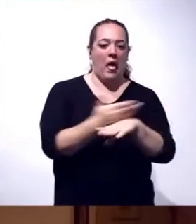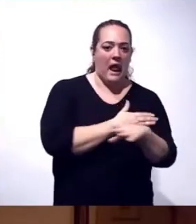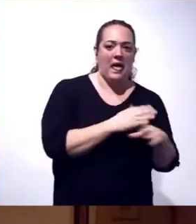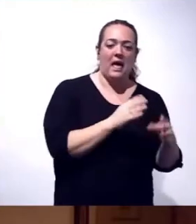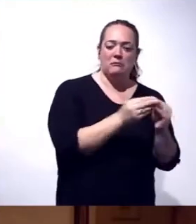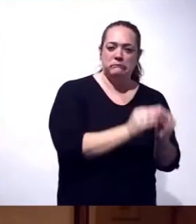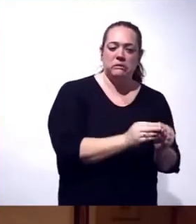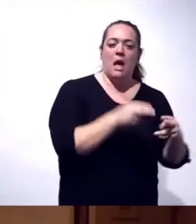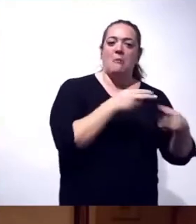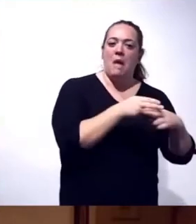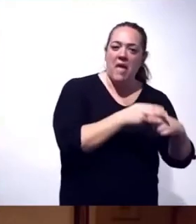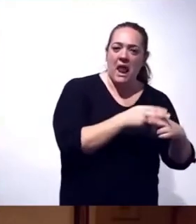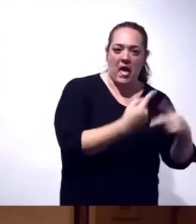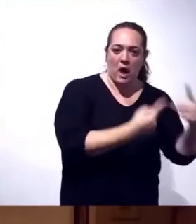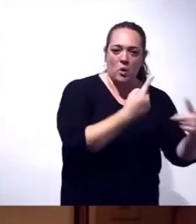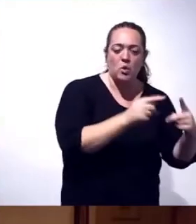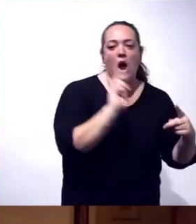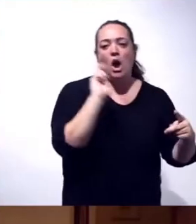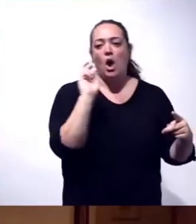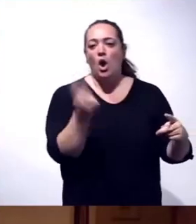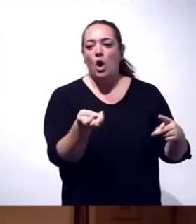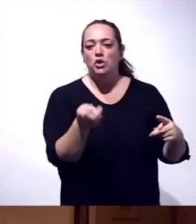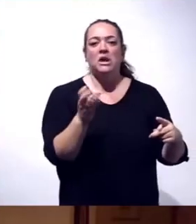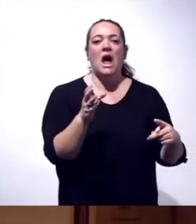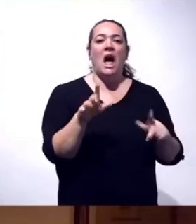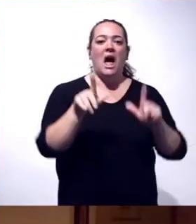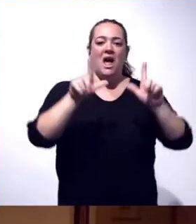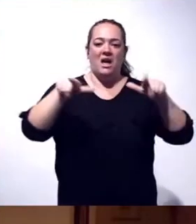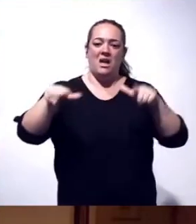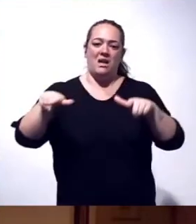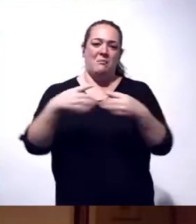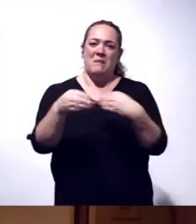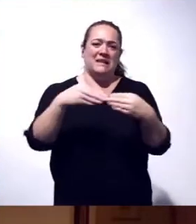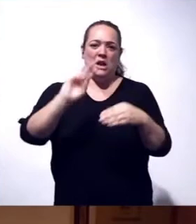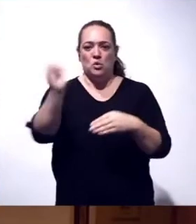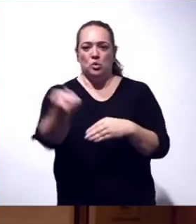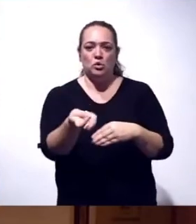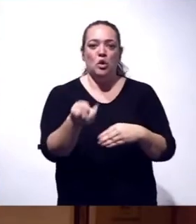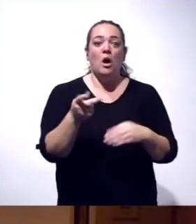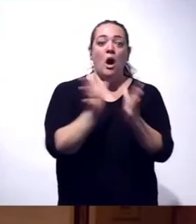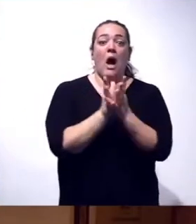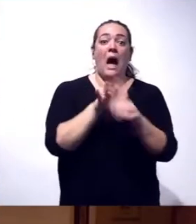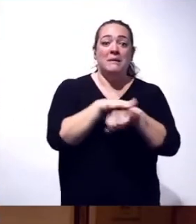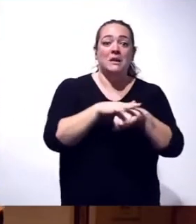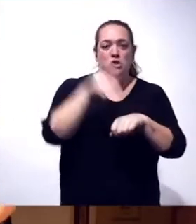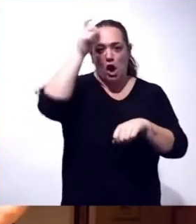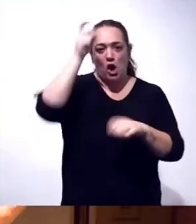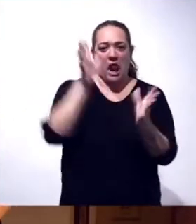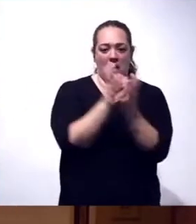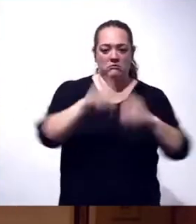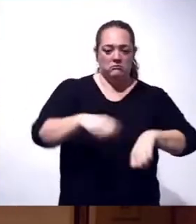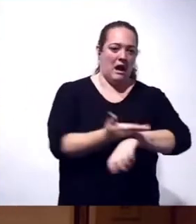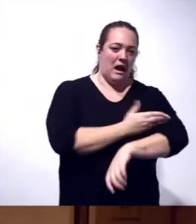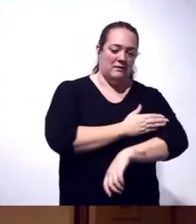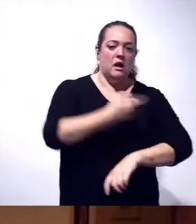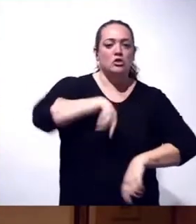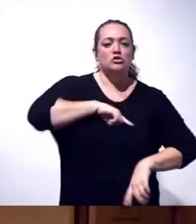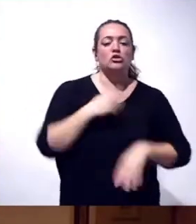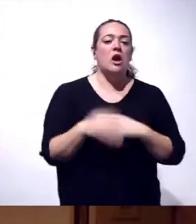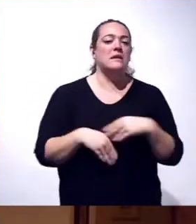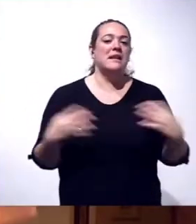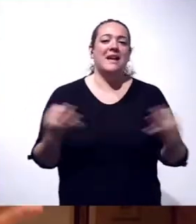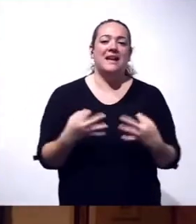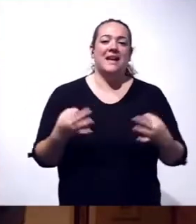madera, otras son, en este caso, contenedores. En ambos casos, consensuado con las habitaciones locales. Nosotros lo que hemos hecho es